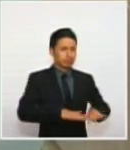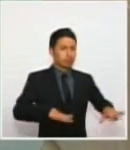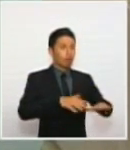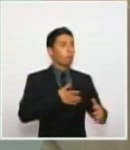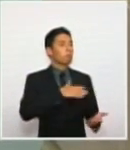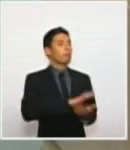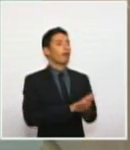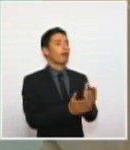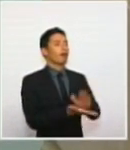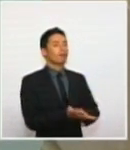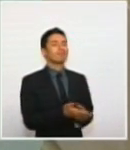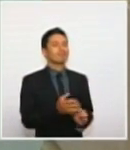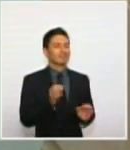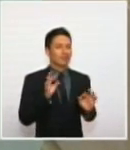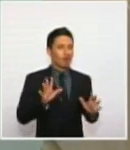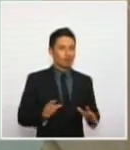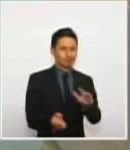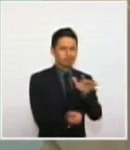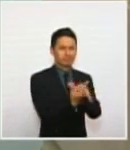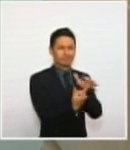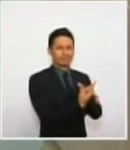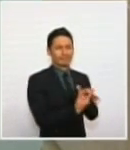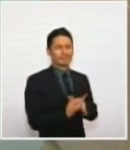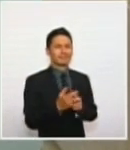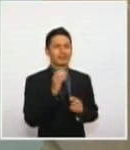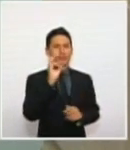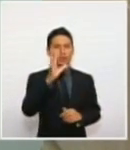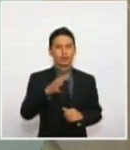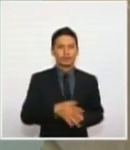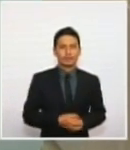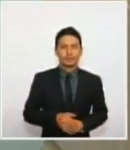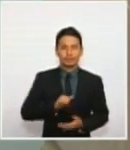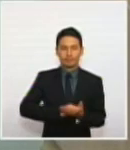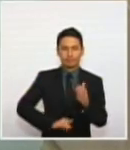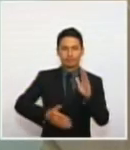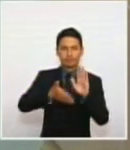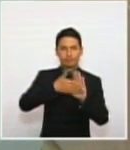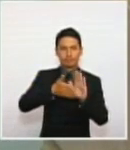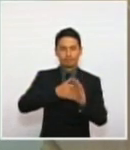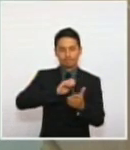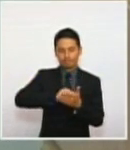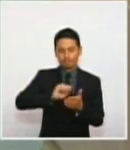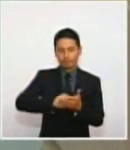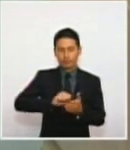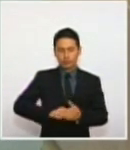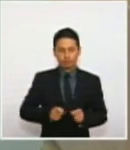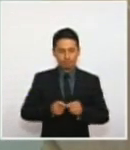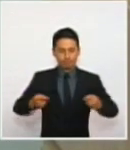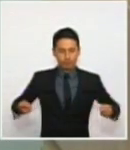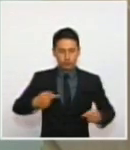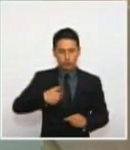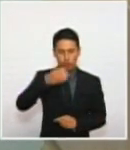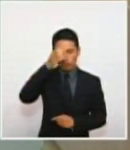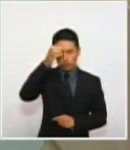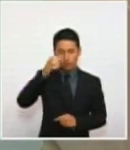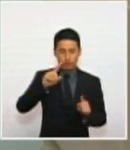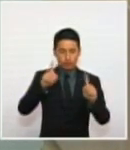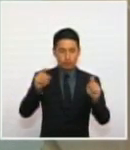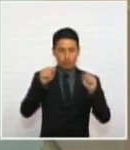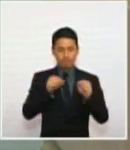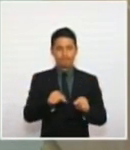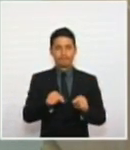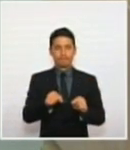generar con ello. Por eso, presidente, voy a dar mi constancia escrita, donde amplio los conceptos que tengo sobre este tema,